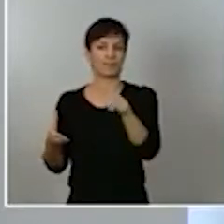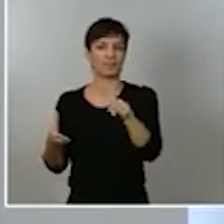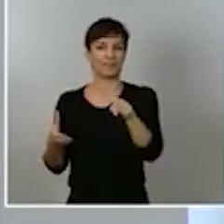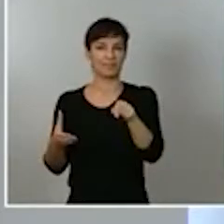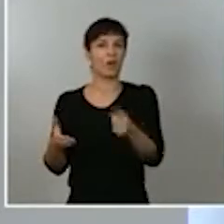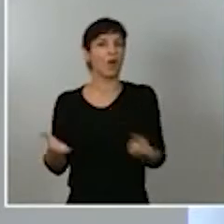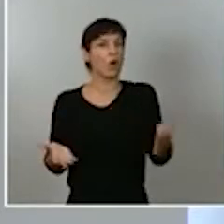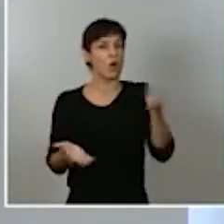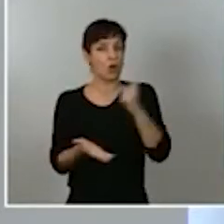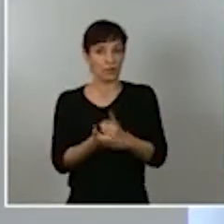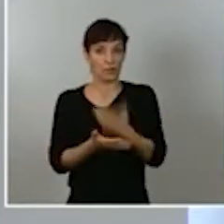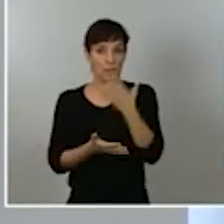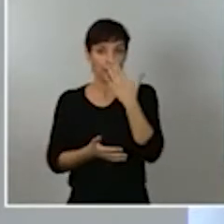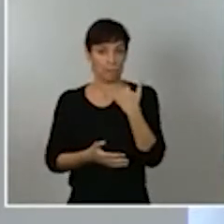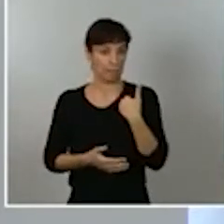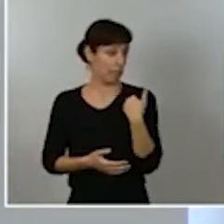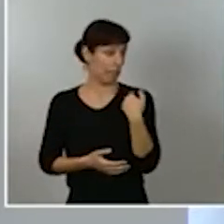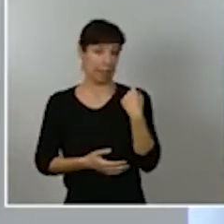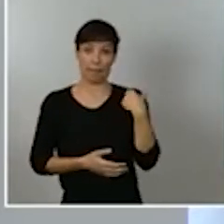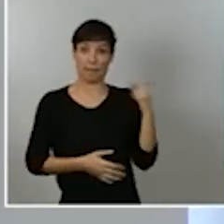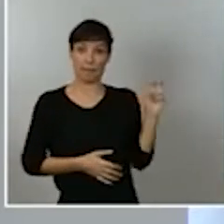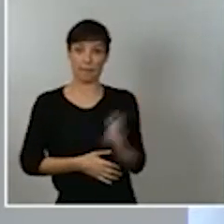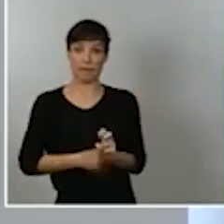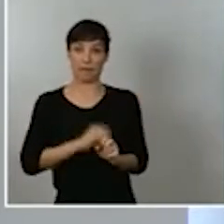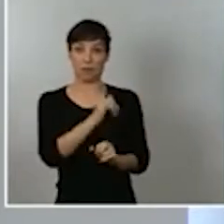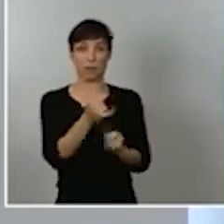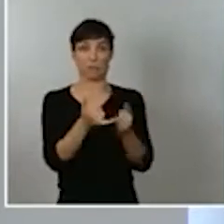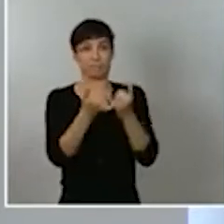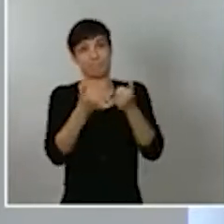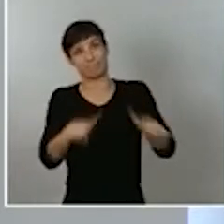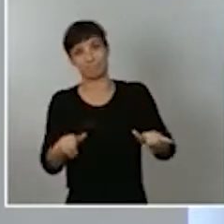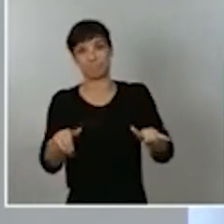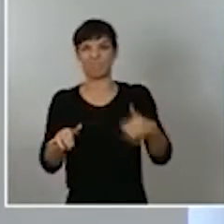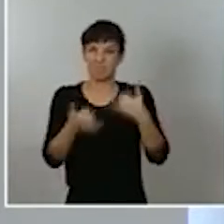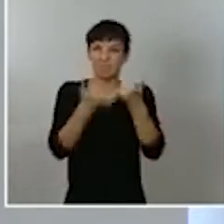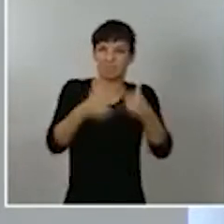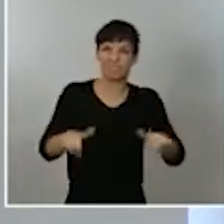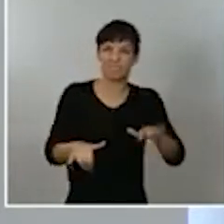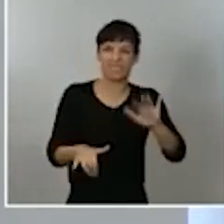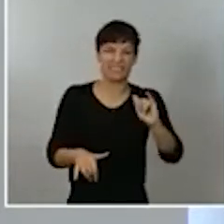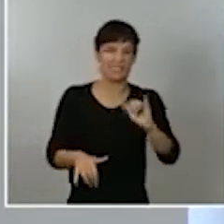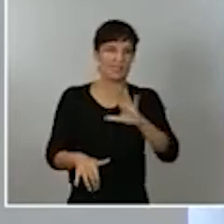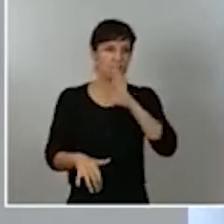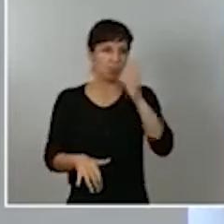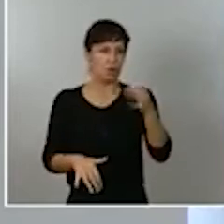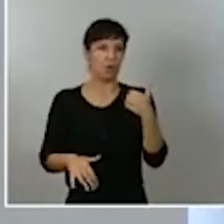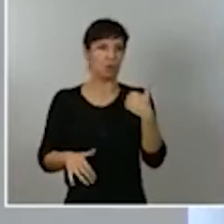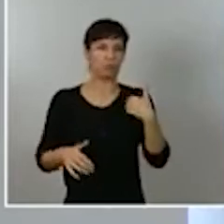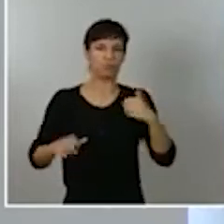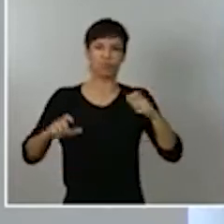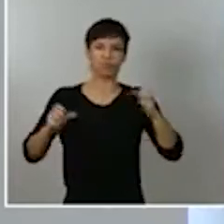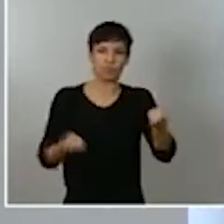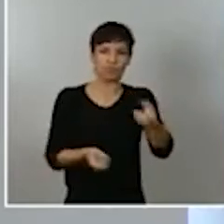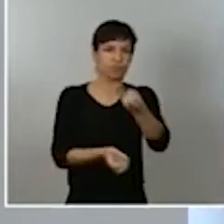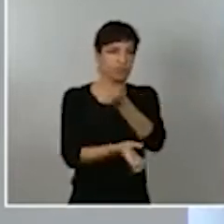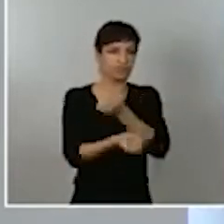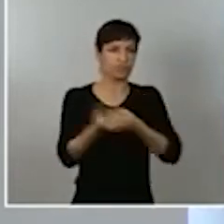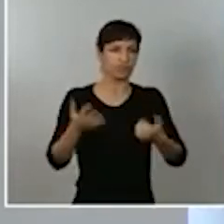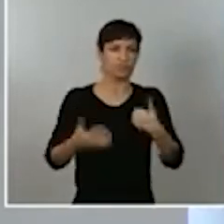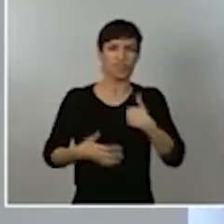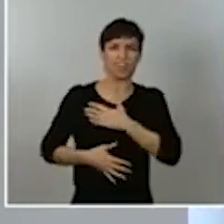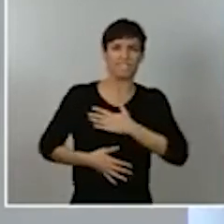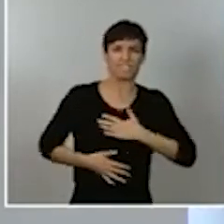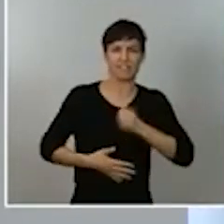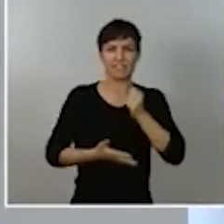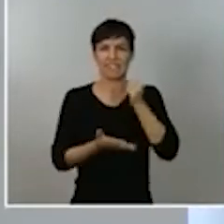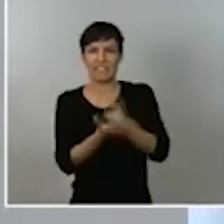celebración por llamarla de alguna forma sí celebración porque nos hemos puesto en común y hemos puesto nuestros anhelos nuestros retos en común